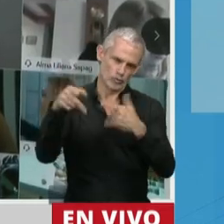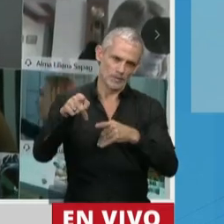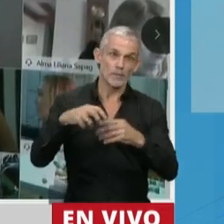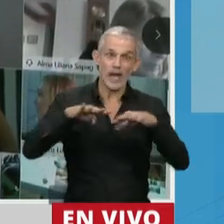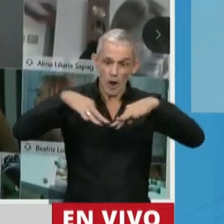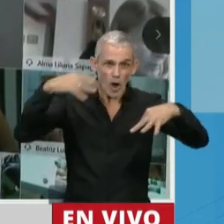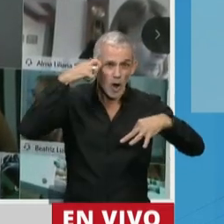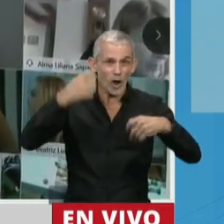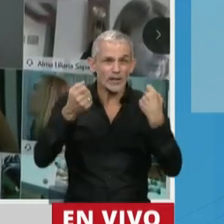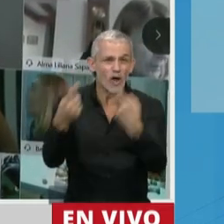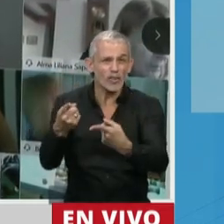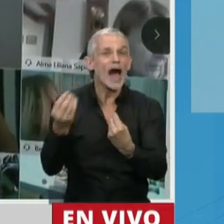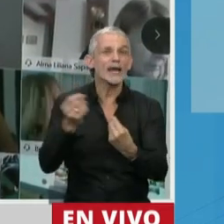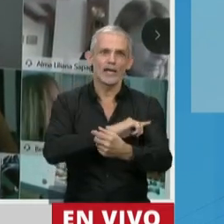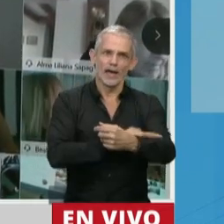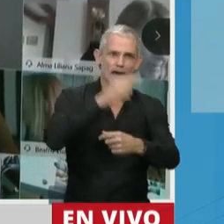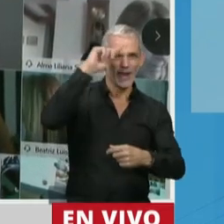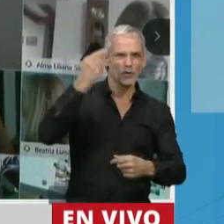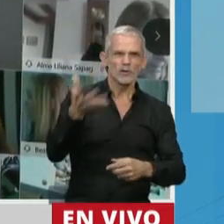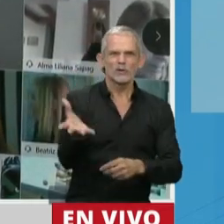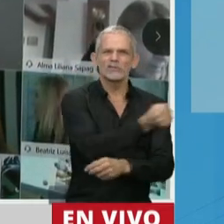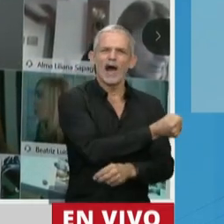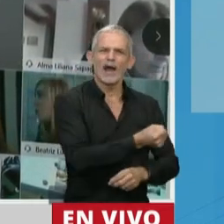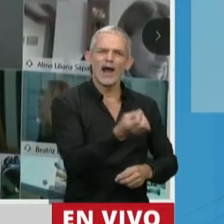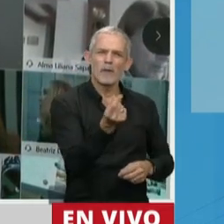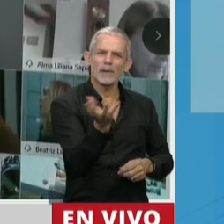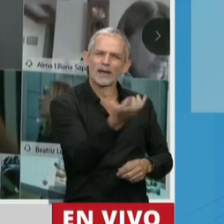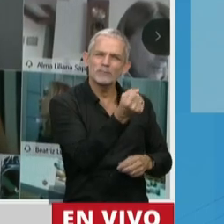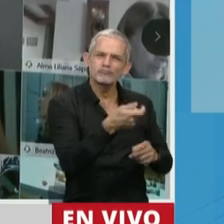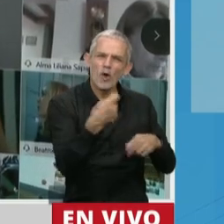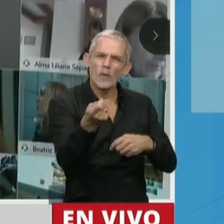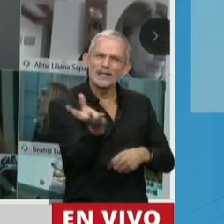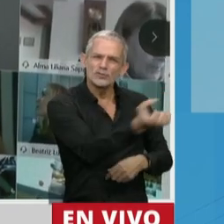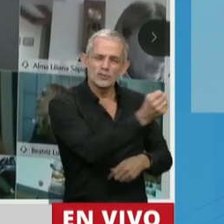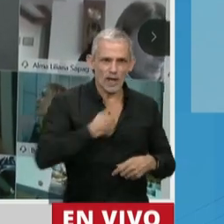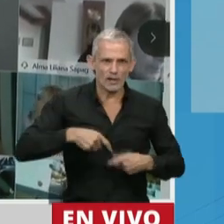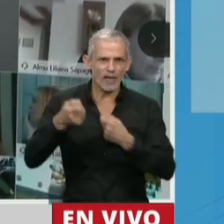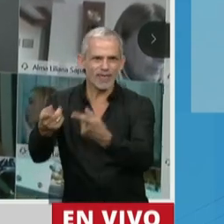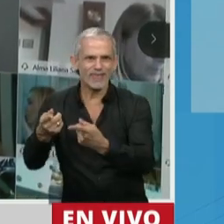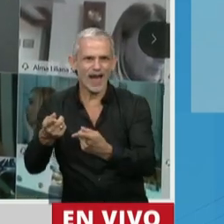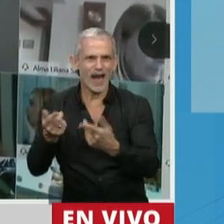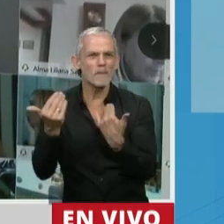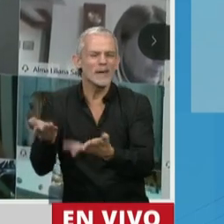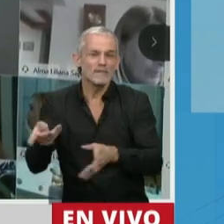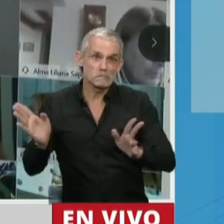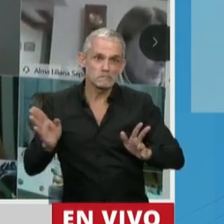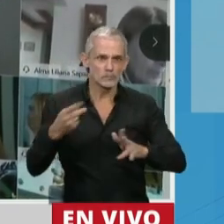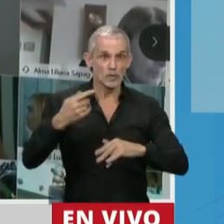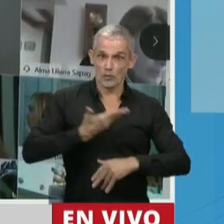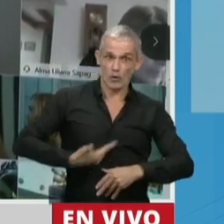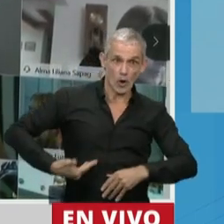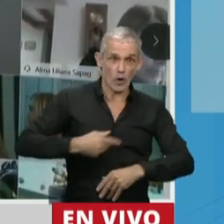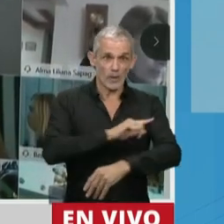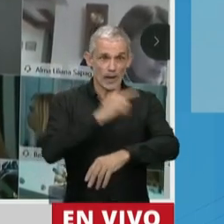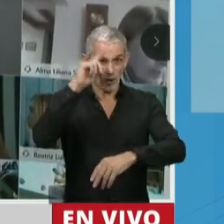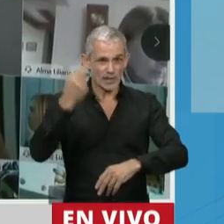Parlamento les está dando, el Ejecutivo se los está quitando. No podemos pasar por alto el anuncio del Gobierno